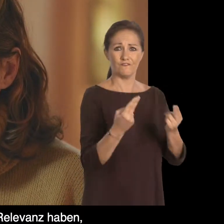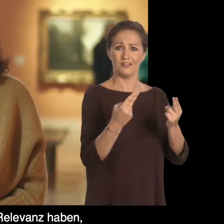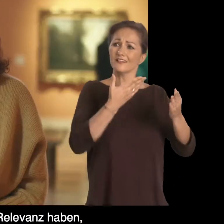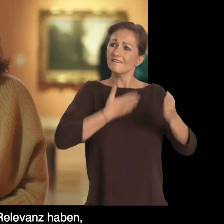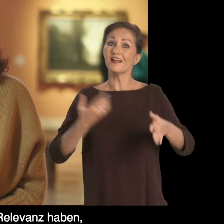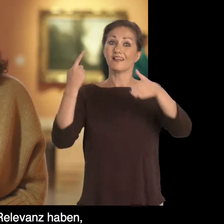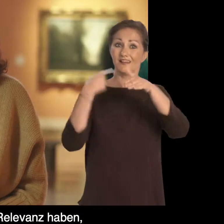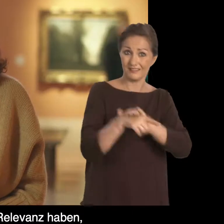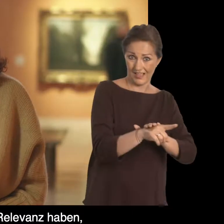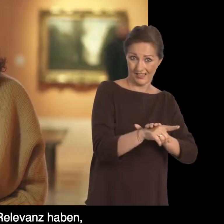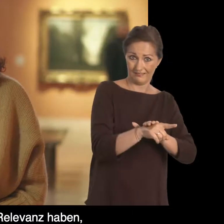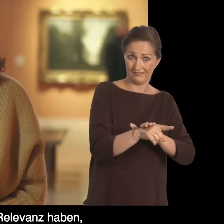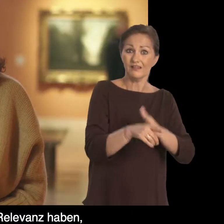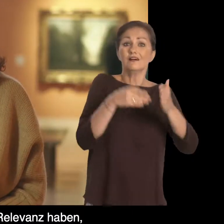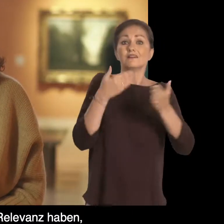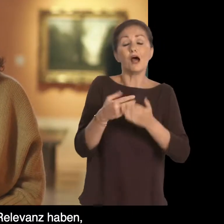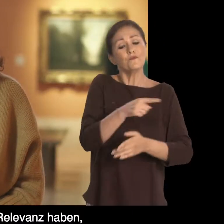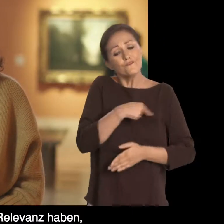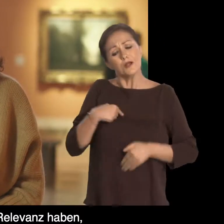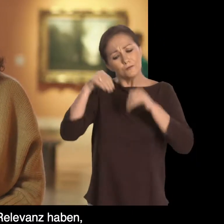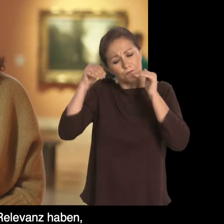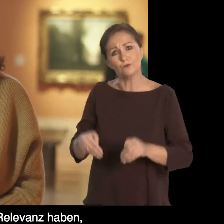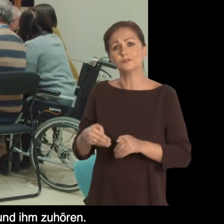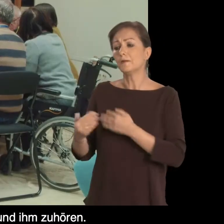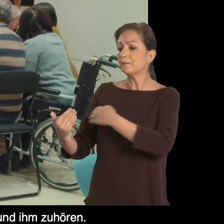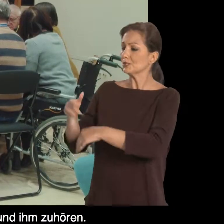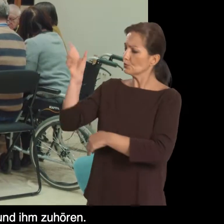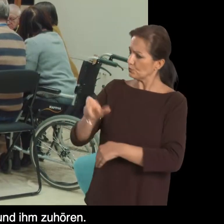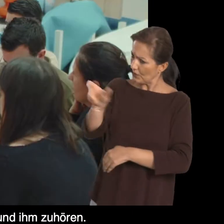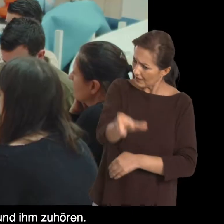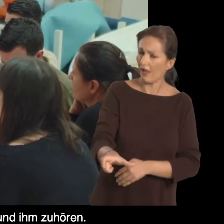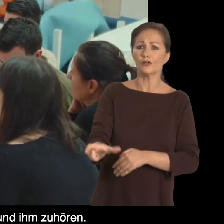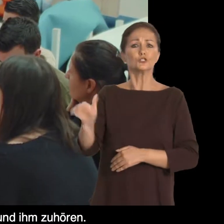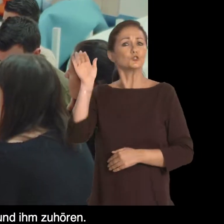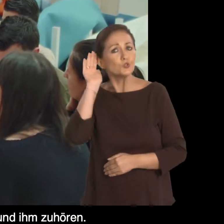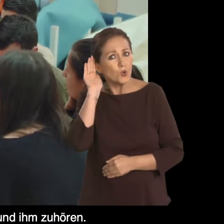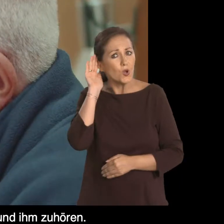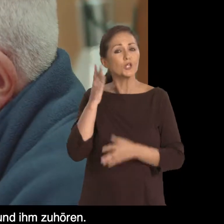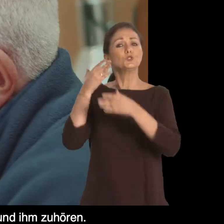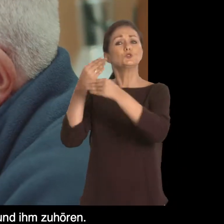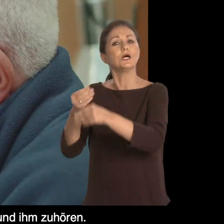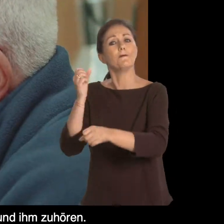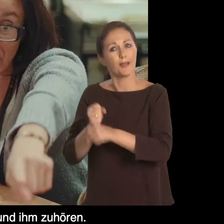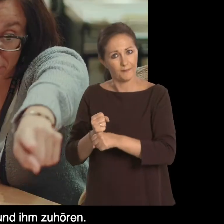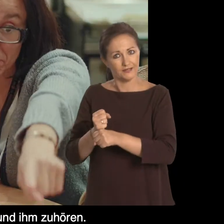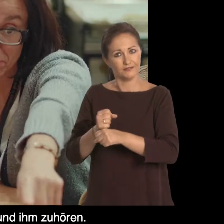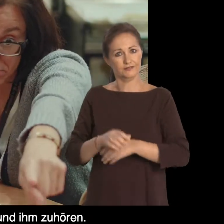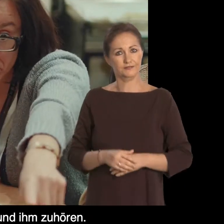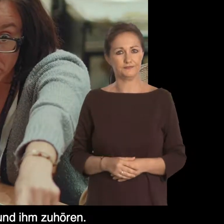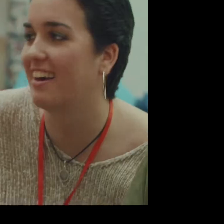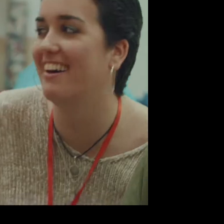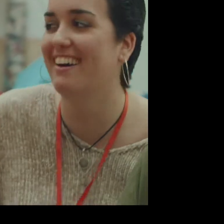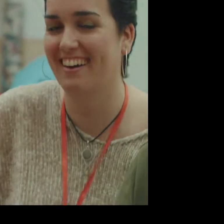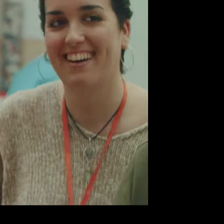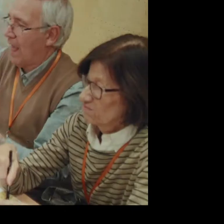social, que sean agentes de transformación y cambio social, necesitamos trabajar con públicos de una manera continuada y